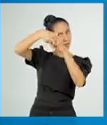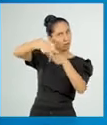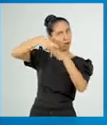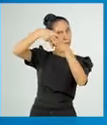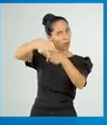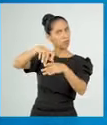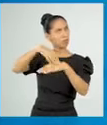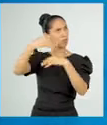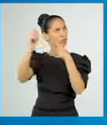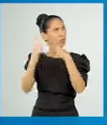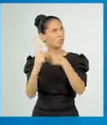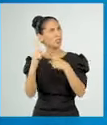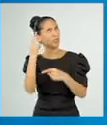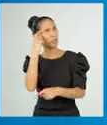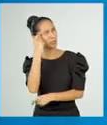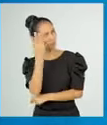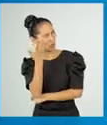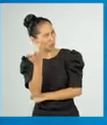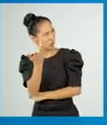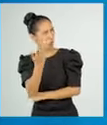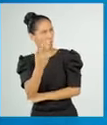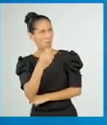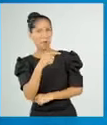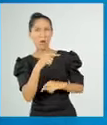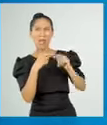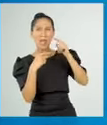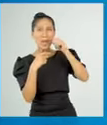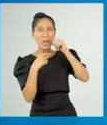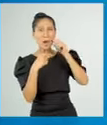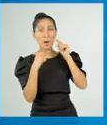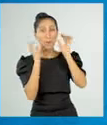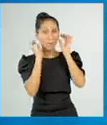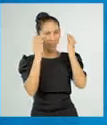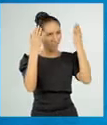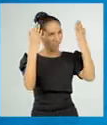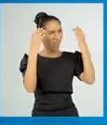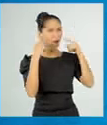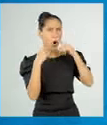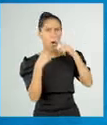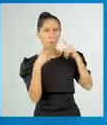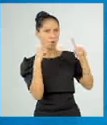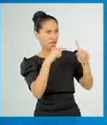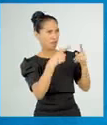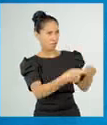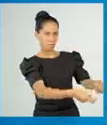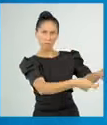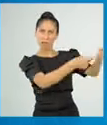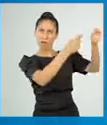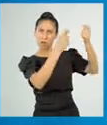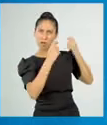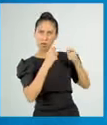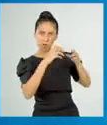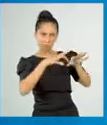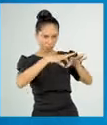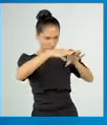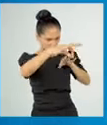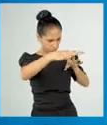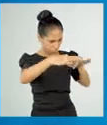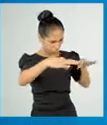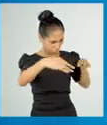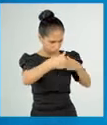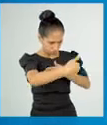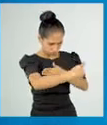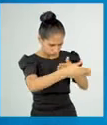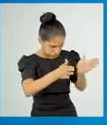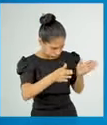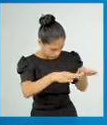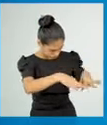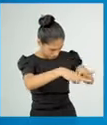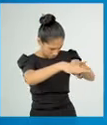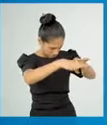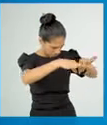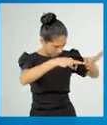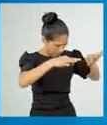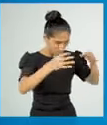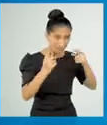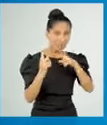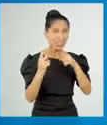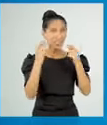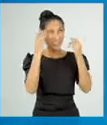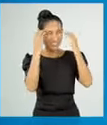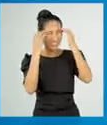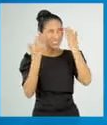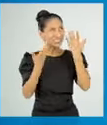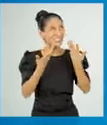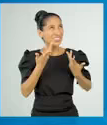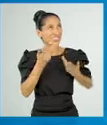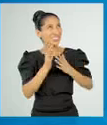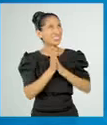pensamiento. ¿Qué contenía el precioso cofre? ¿Y si abriese un poquito la tapa y mirase con precaución por la rendija para